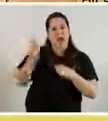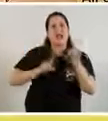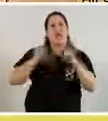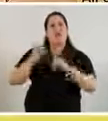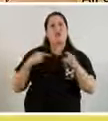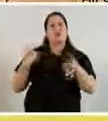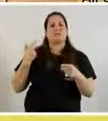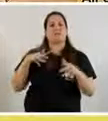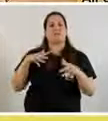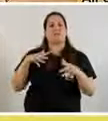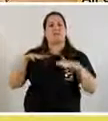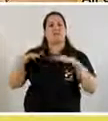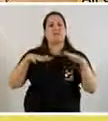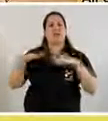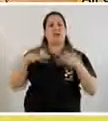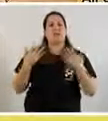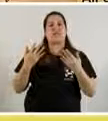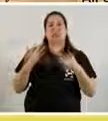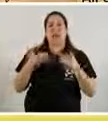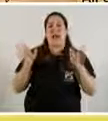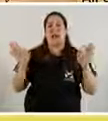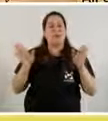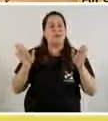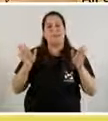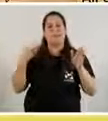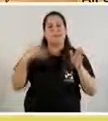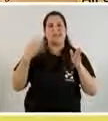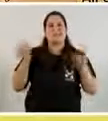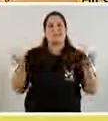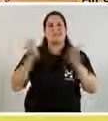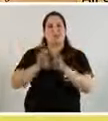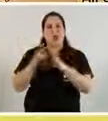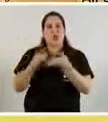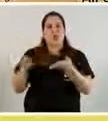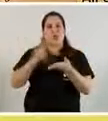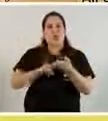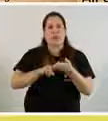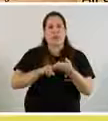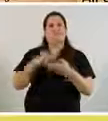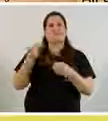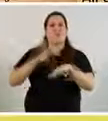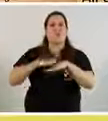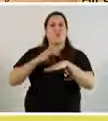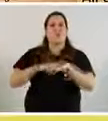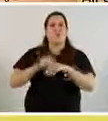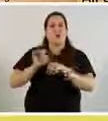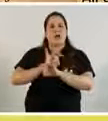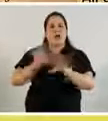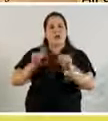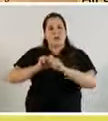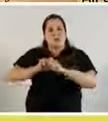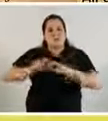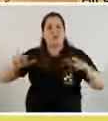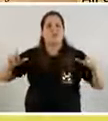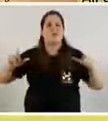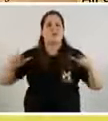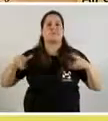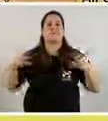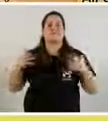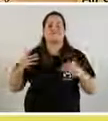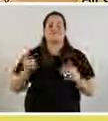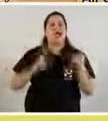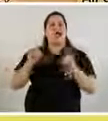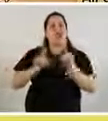actividades, han tenido que cerrarlas debido a que están sufriendo rebrotes. Esto hace que los avances que habían tenido